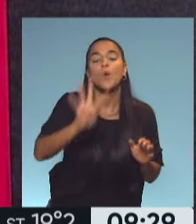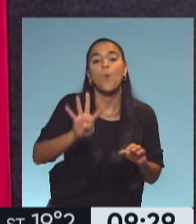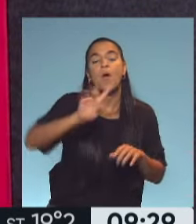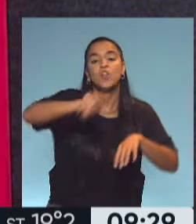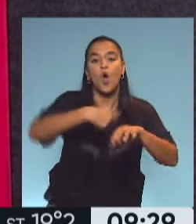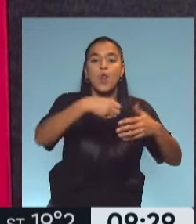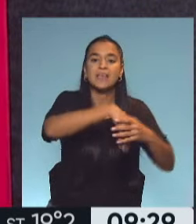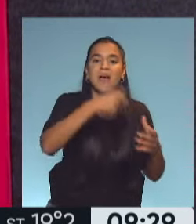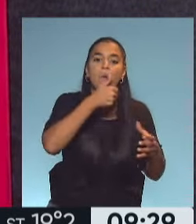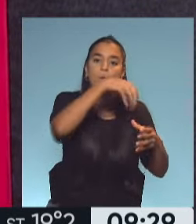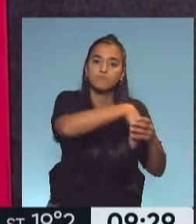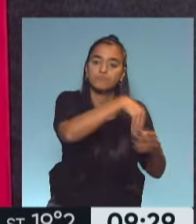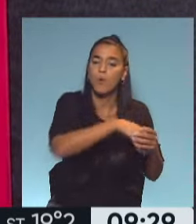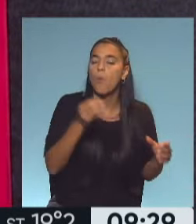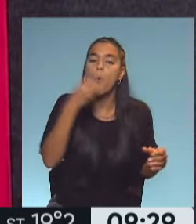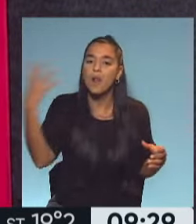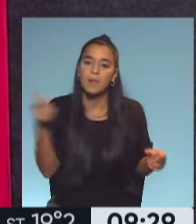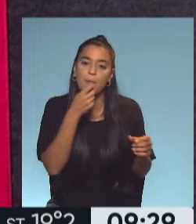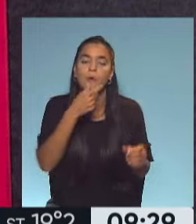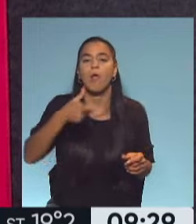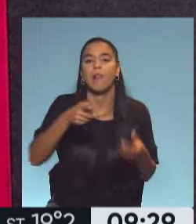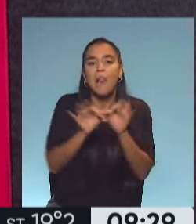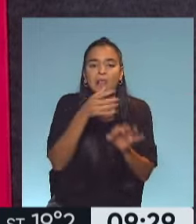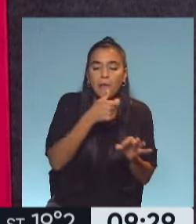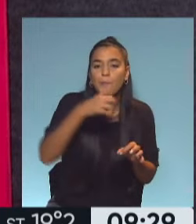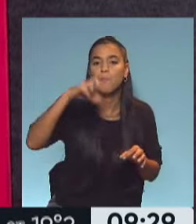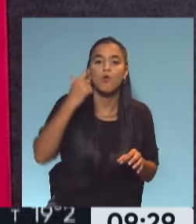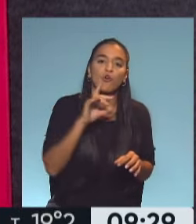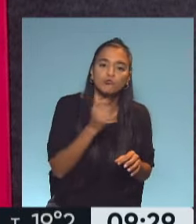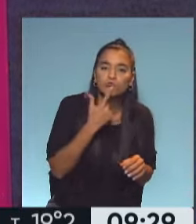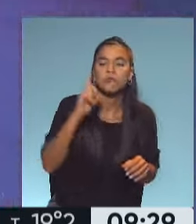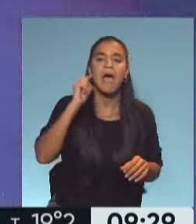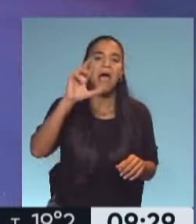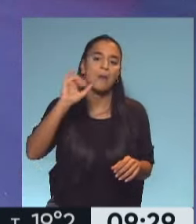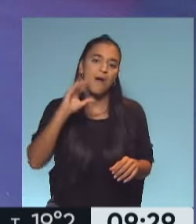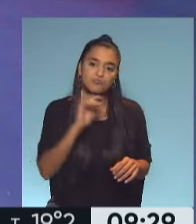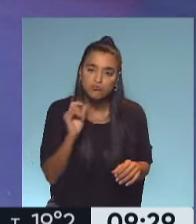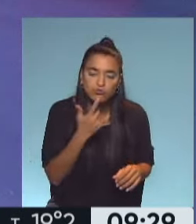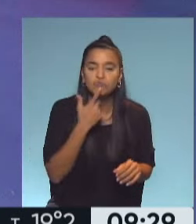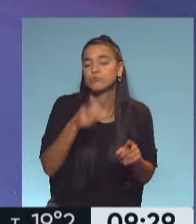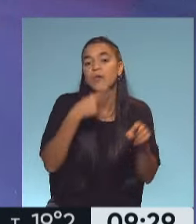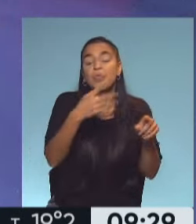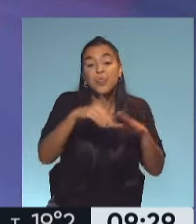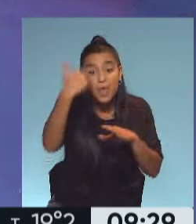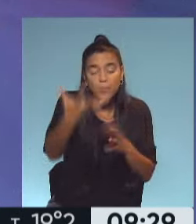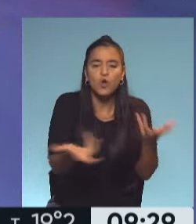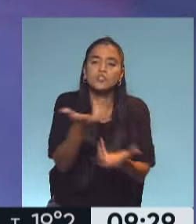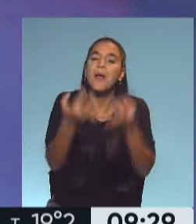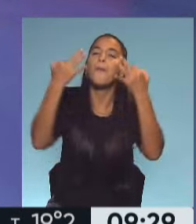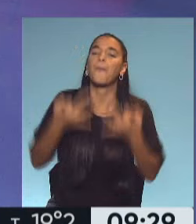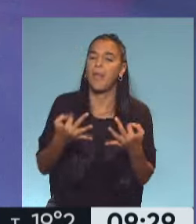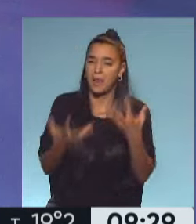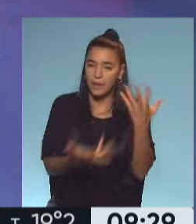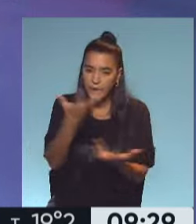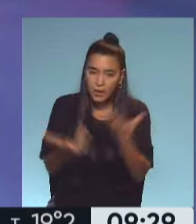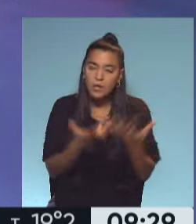remojo todos los tipos de legumbres como por ejemplo las lentejas, los porotos, los garbanzos y después de esto cocinarlas sumamente bien de